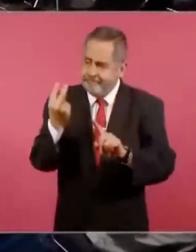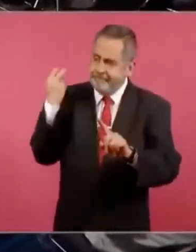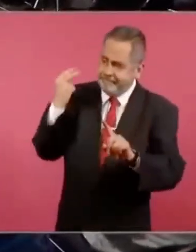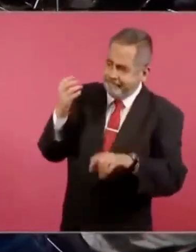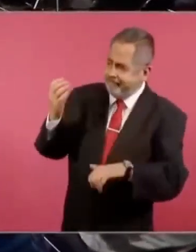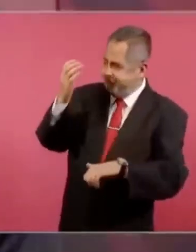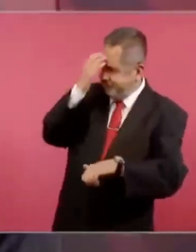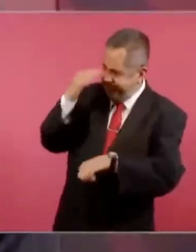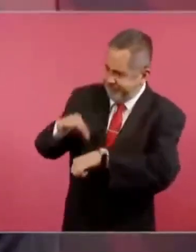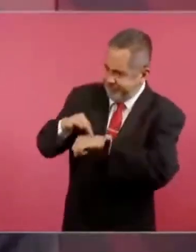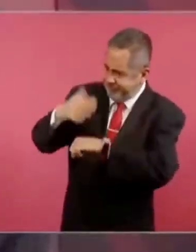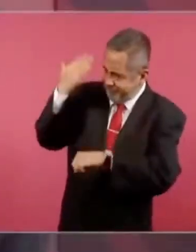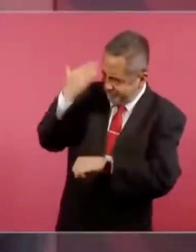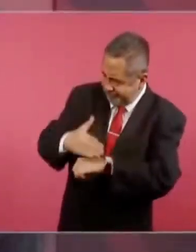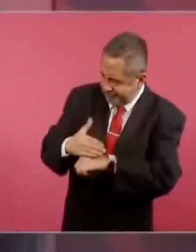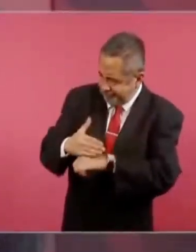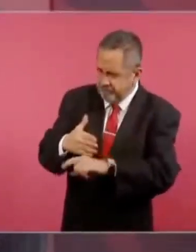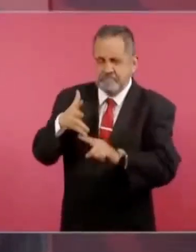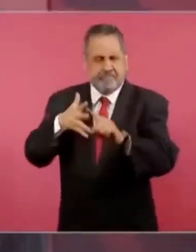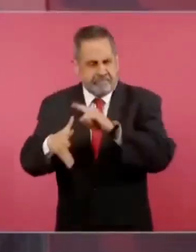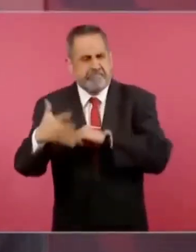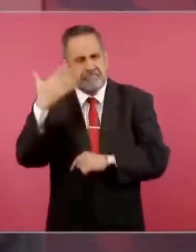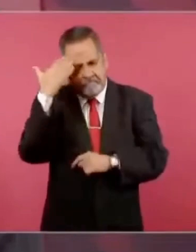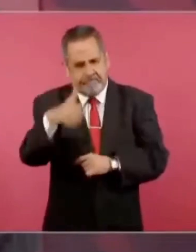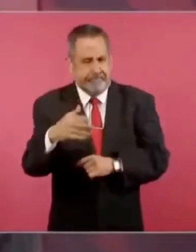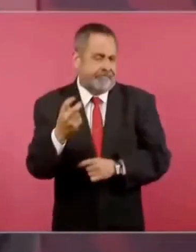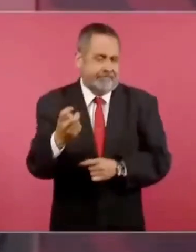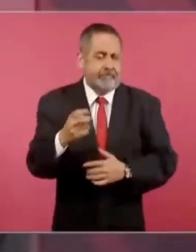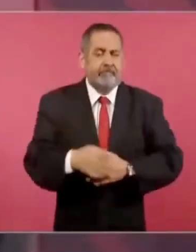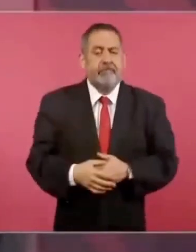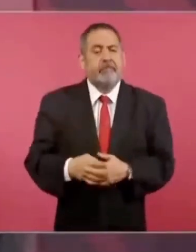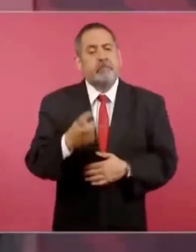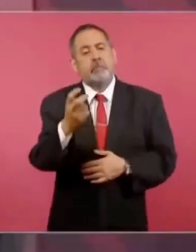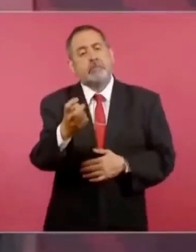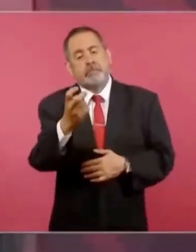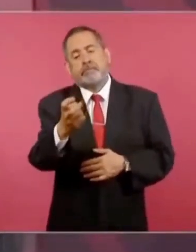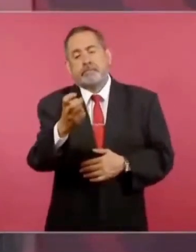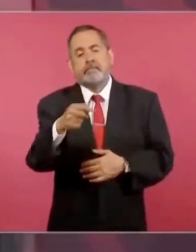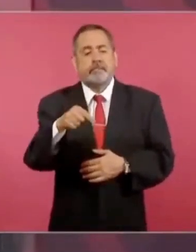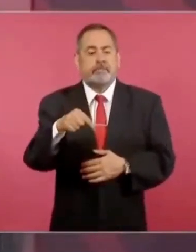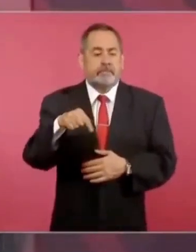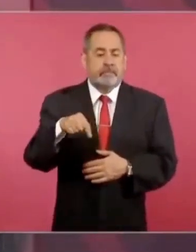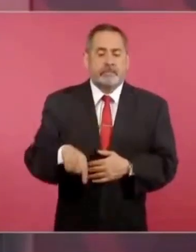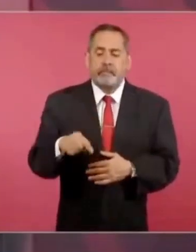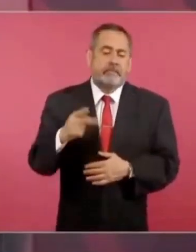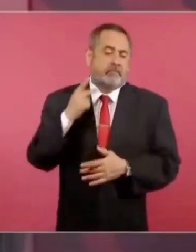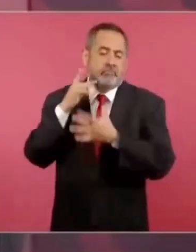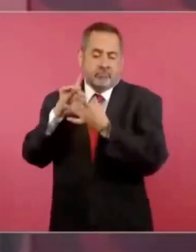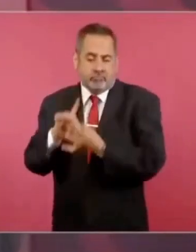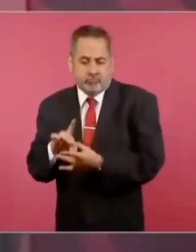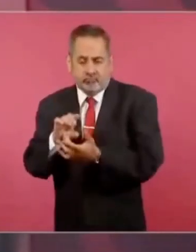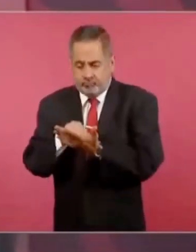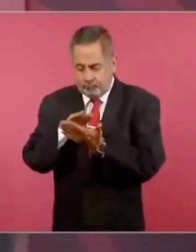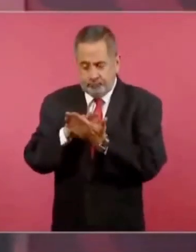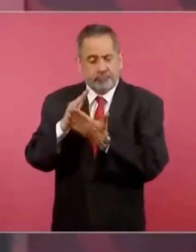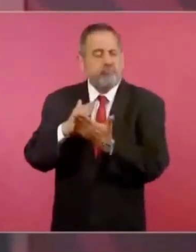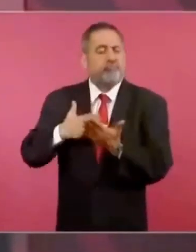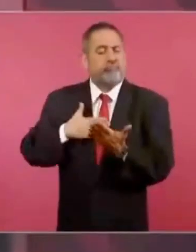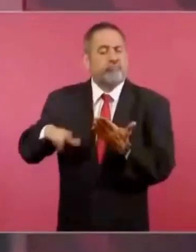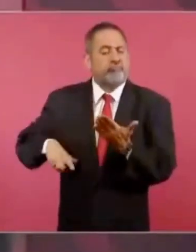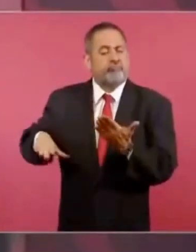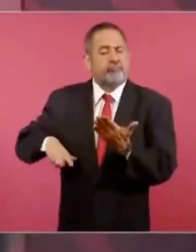mucho el porqué de las políticas de nuestro gobierno,